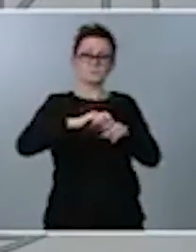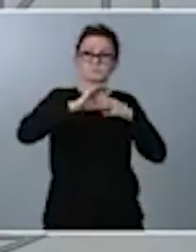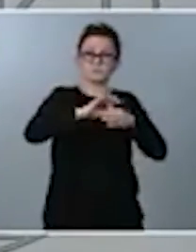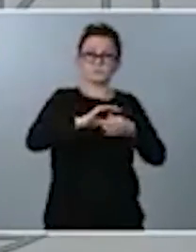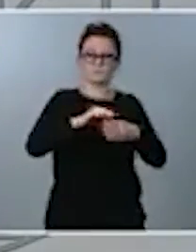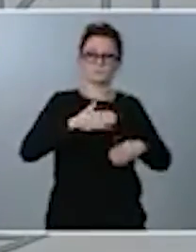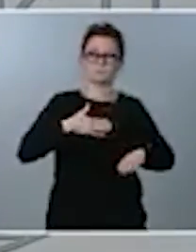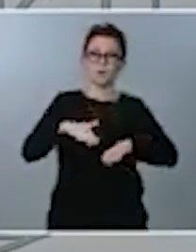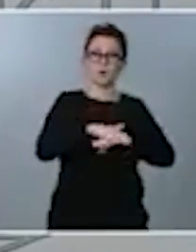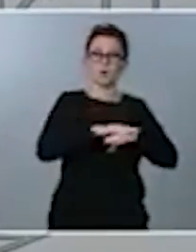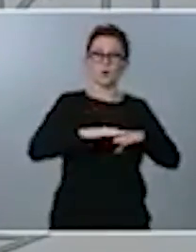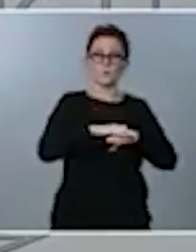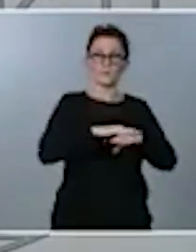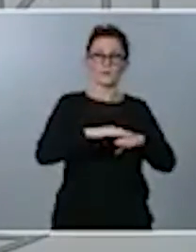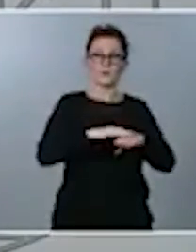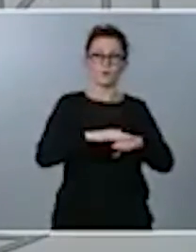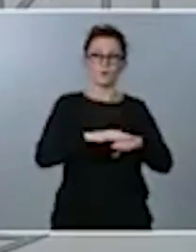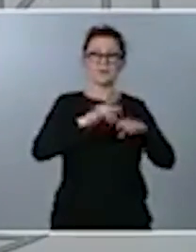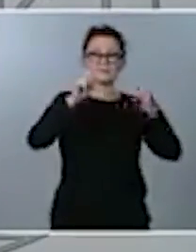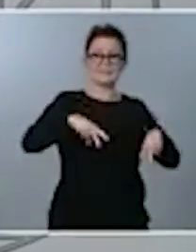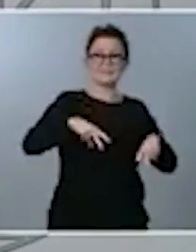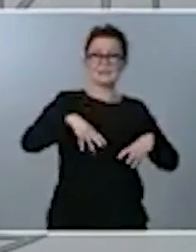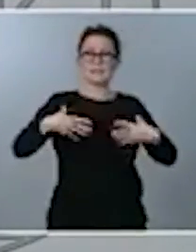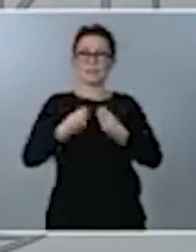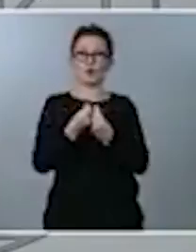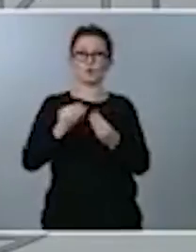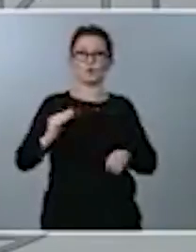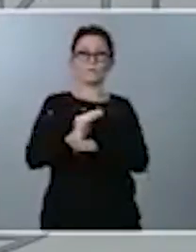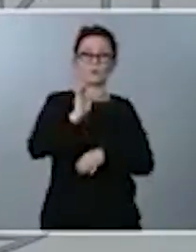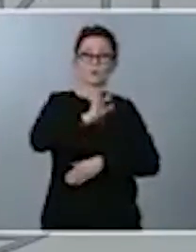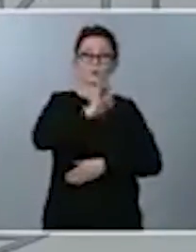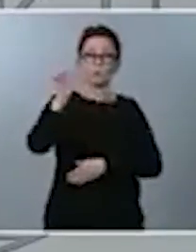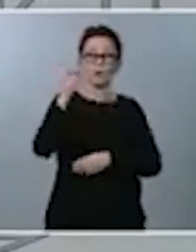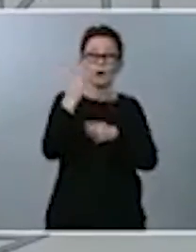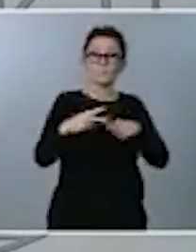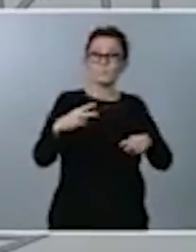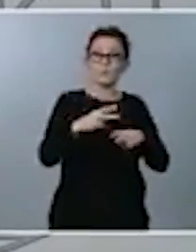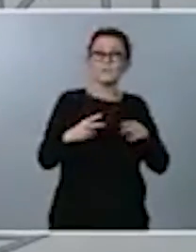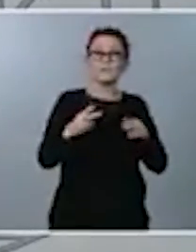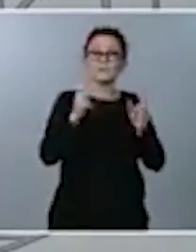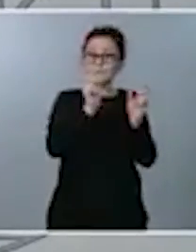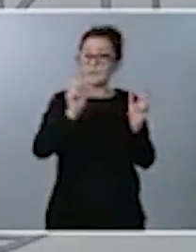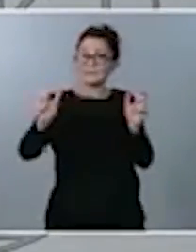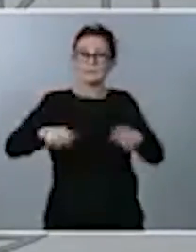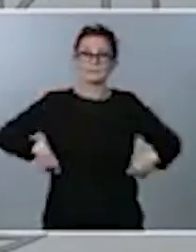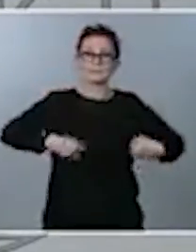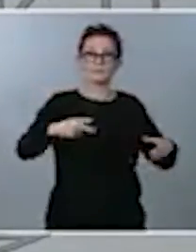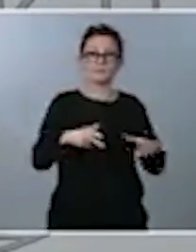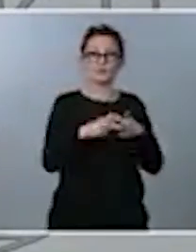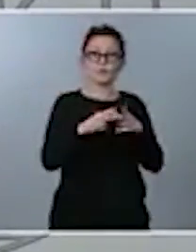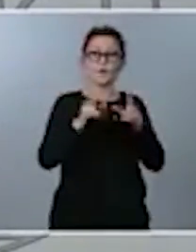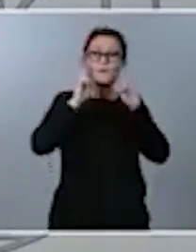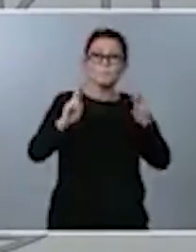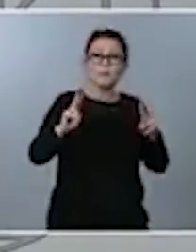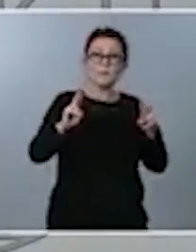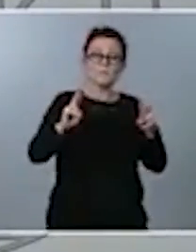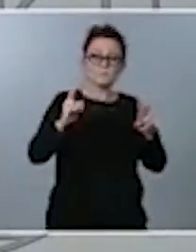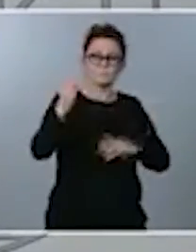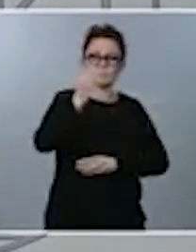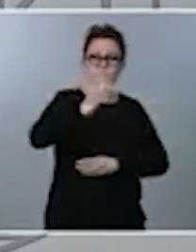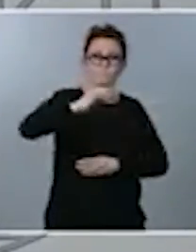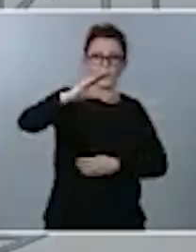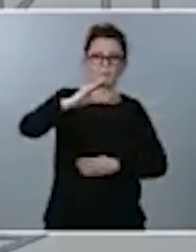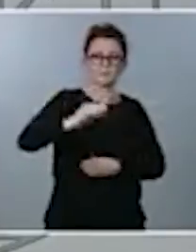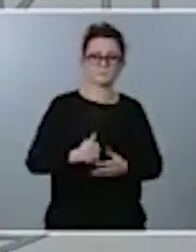Sin y con fondos europeos, las políticas, las partidas de gasto social, como ven, se incrementan de forma notable.